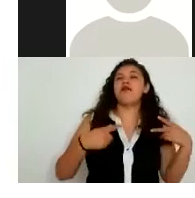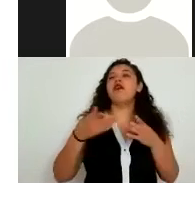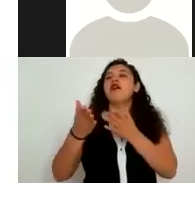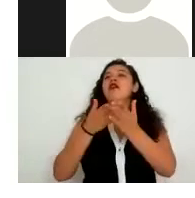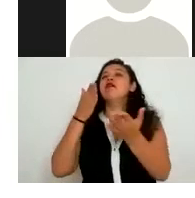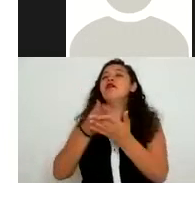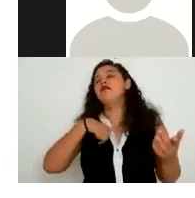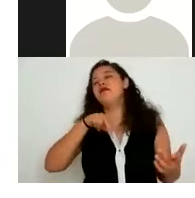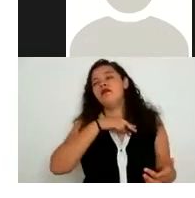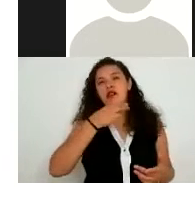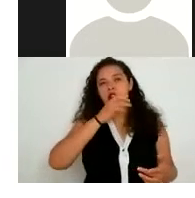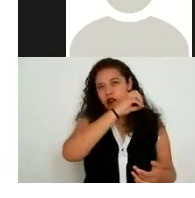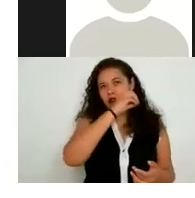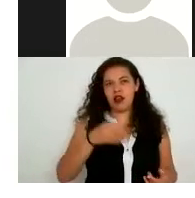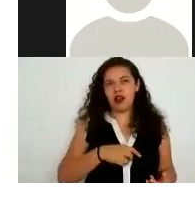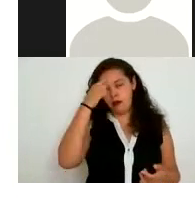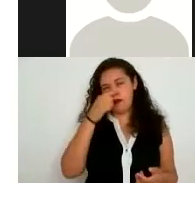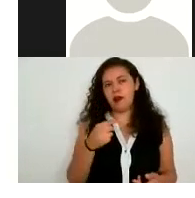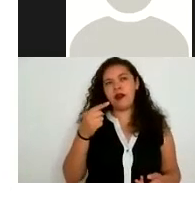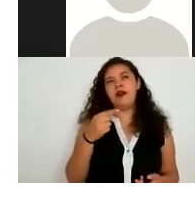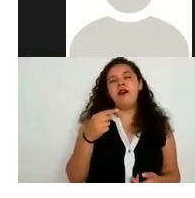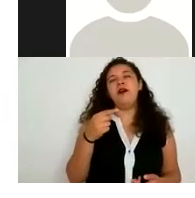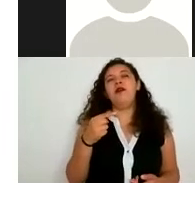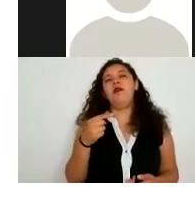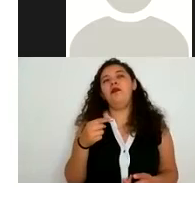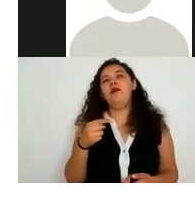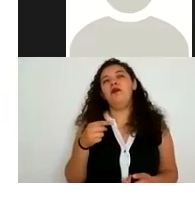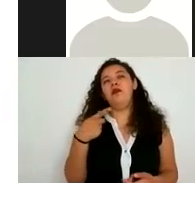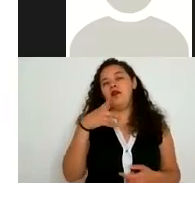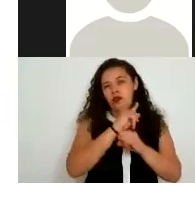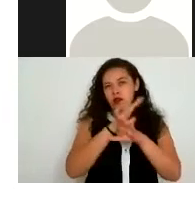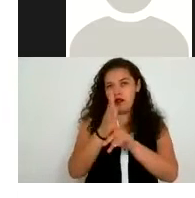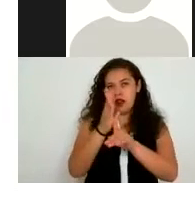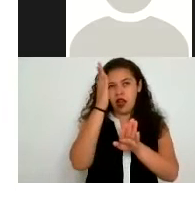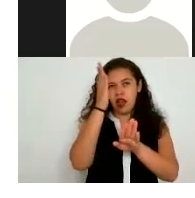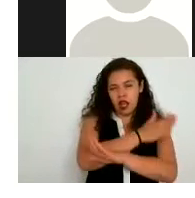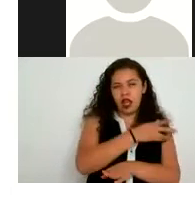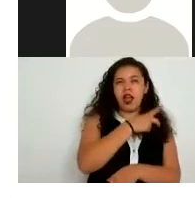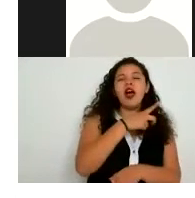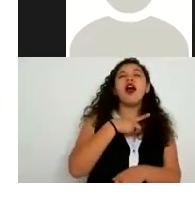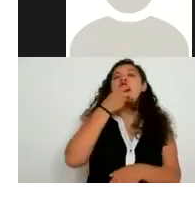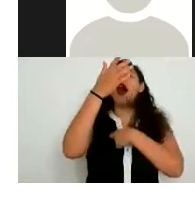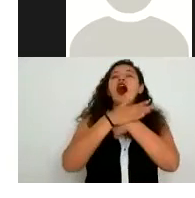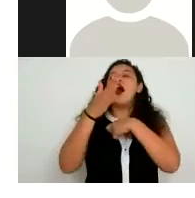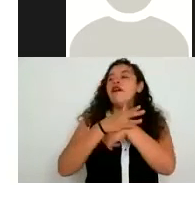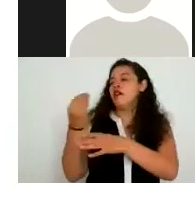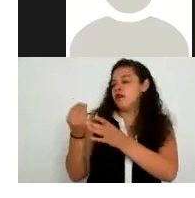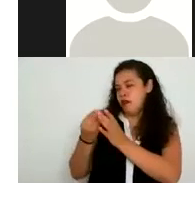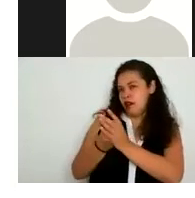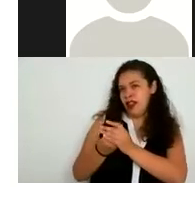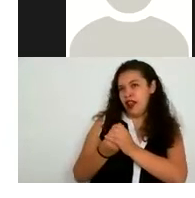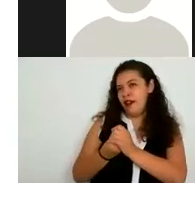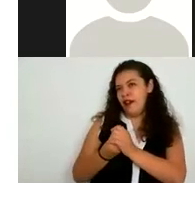tenemos la obligación de presentarles antes de pedirles la información de presentarles el aviso de privacidad si no se los podemos